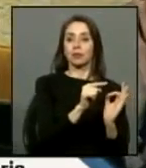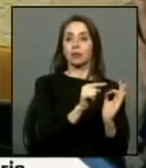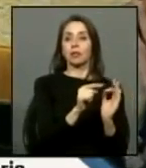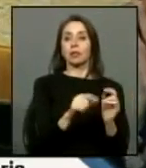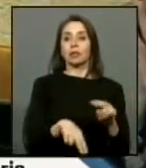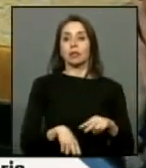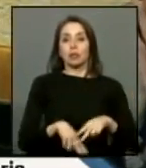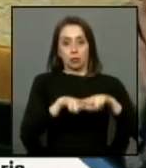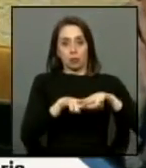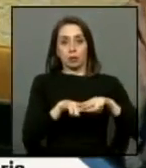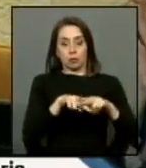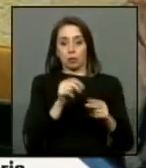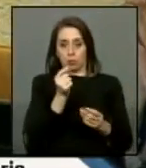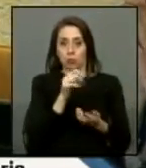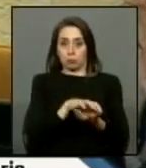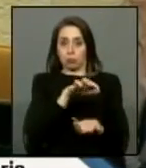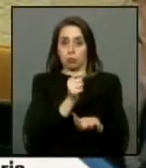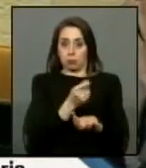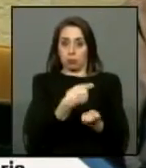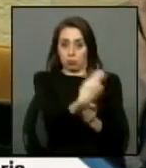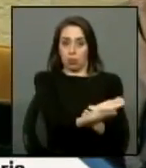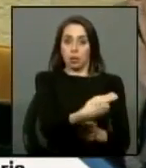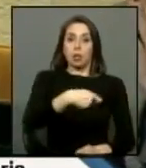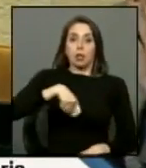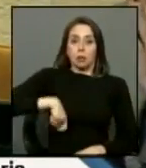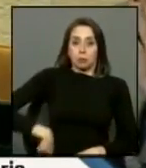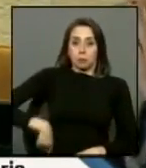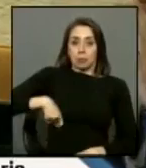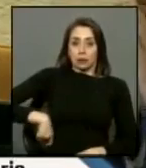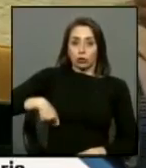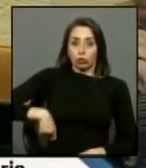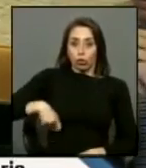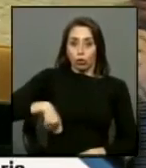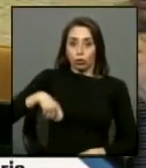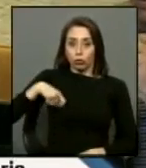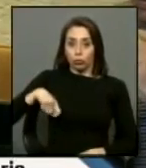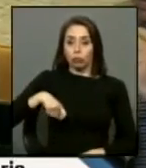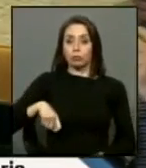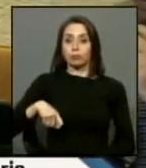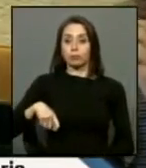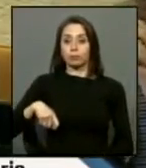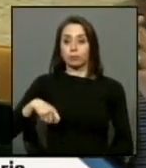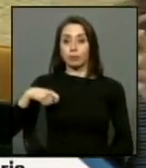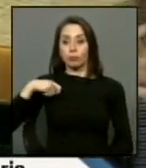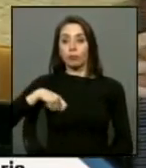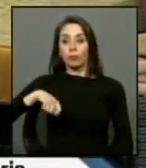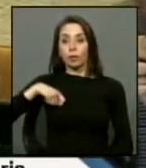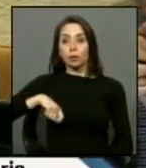recurso significativo en pensiones en pensiones